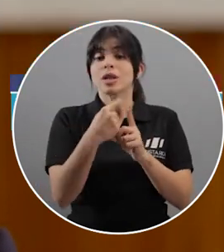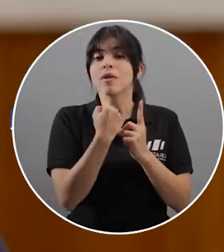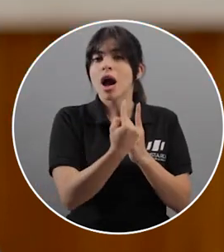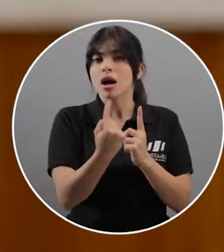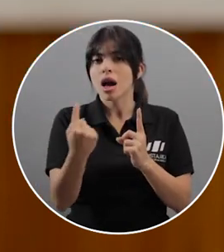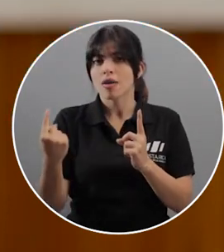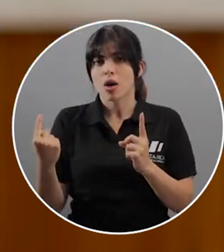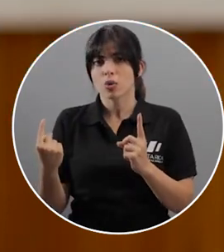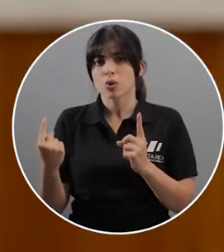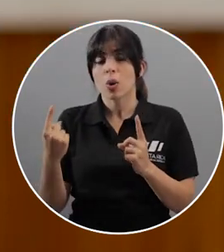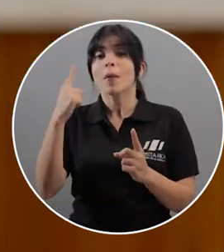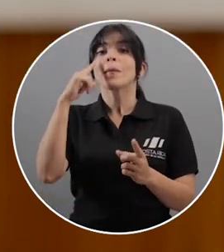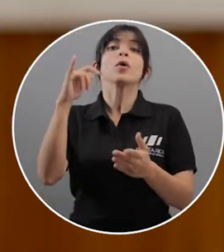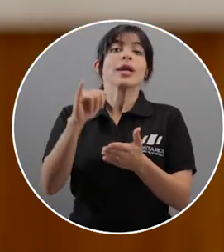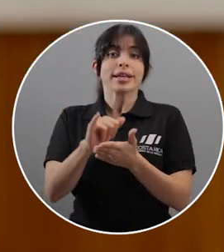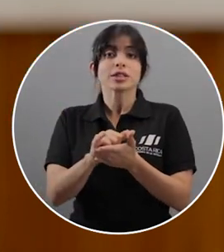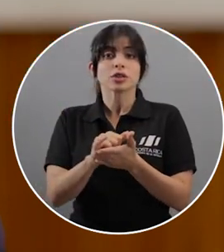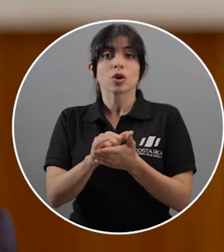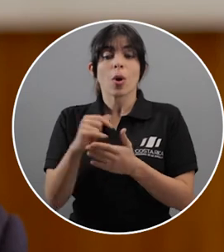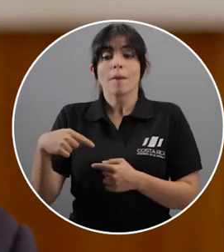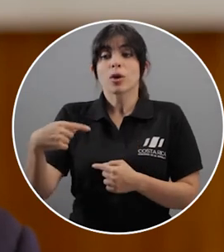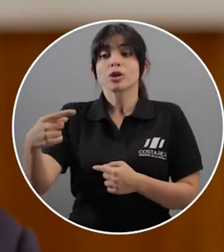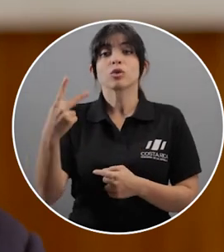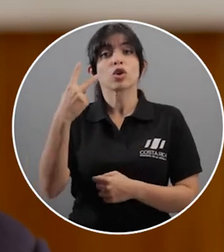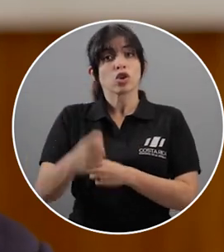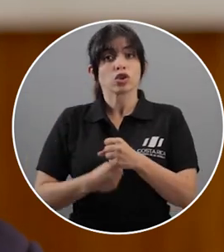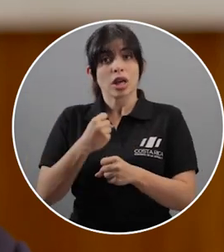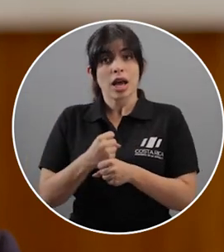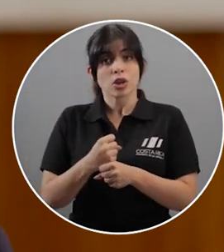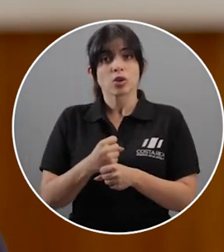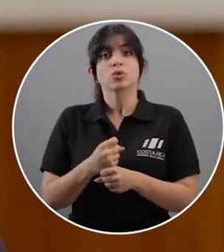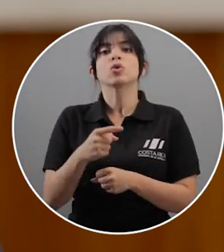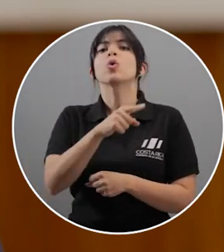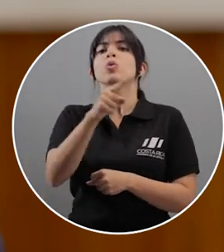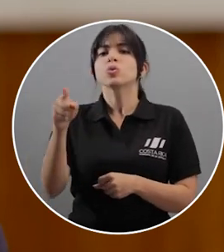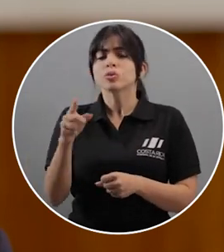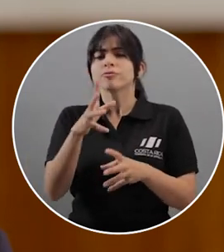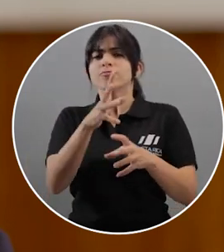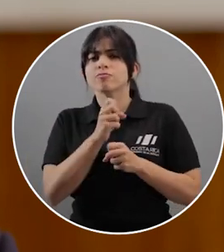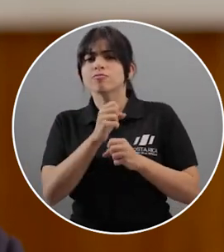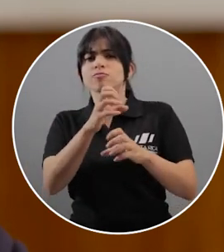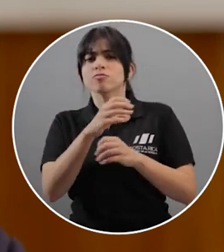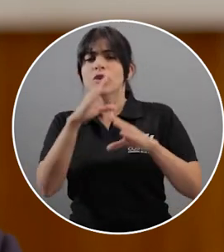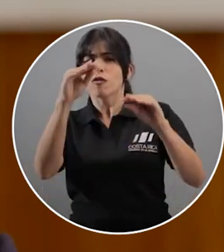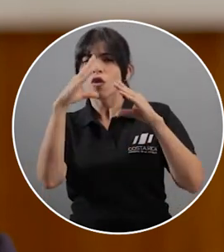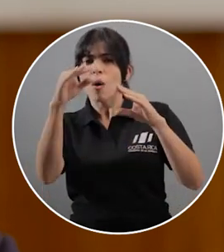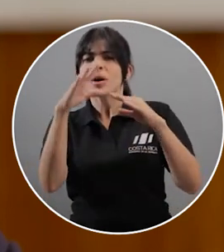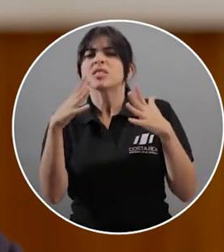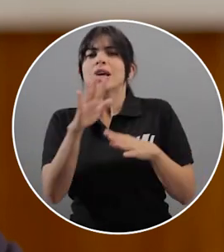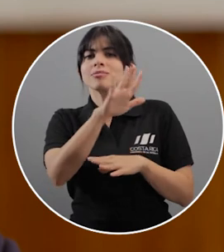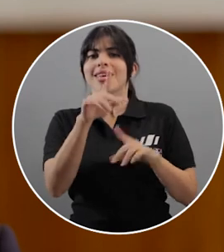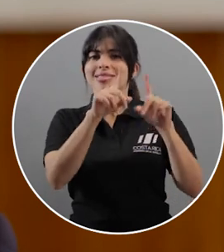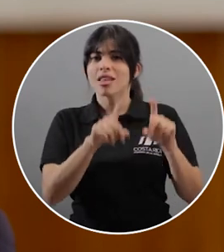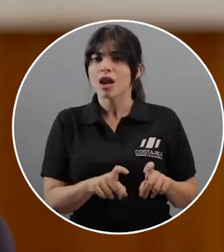cada uno de ellos. Por esto, en los próximos dos años, ustedes van a recibir información sobre los